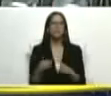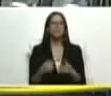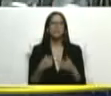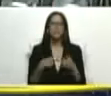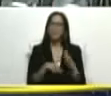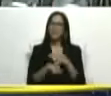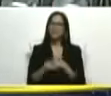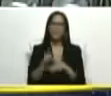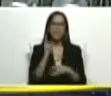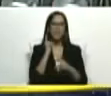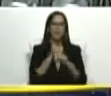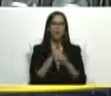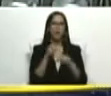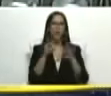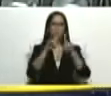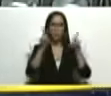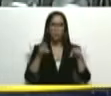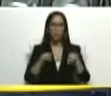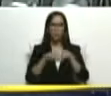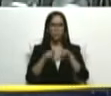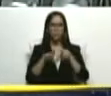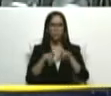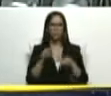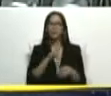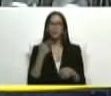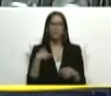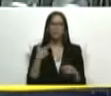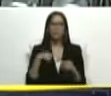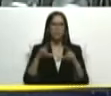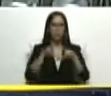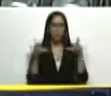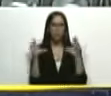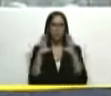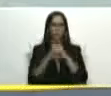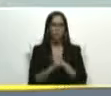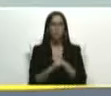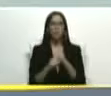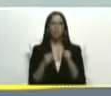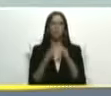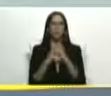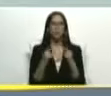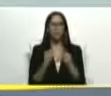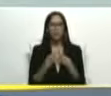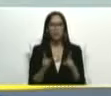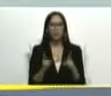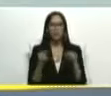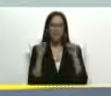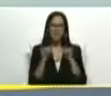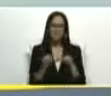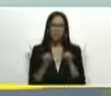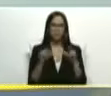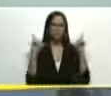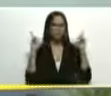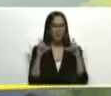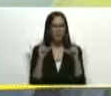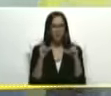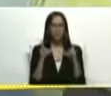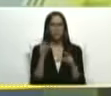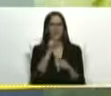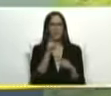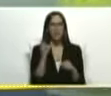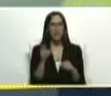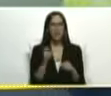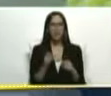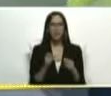directo a una computadora ya no tiene que estar en el cuarto oscuro sino que todo lo contrario ahí mismo sale la foto y la gente se